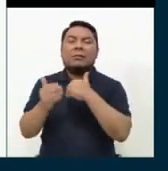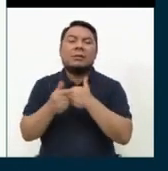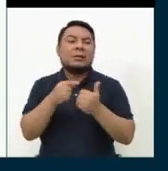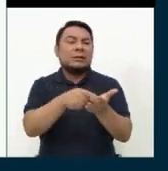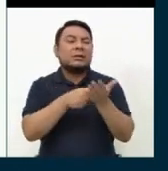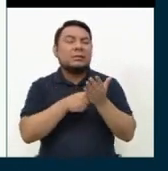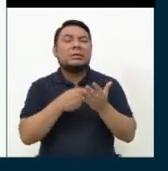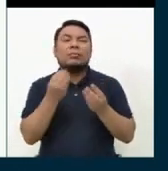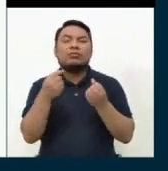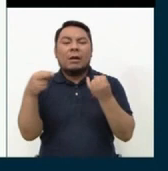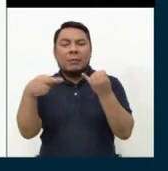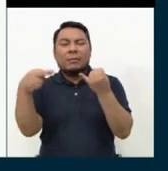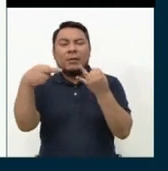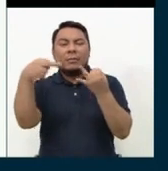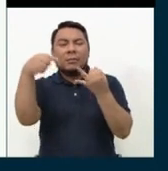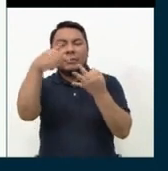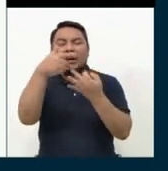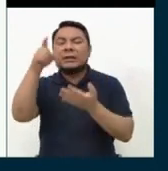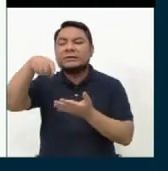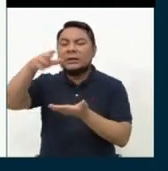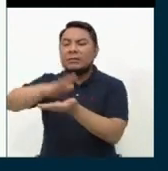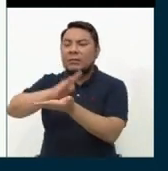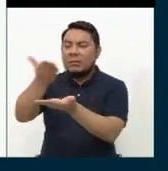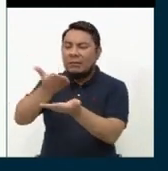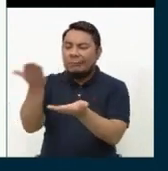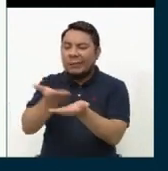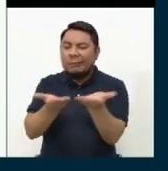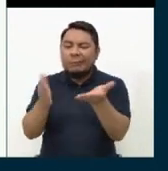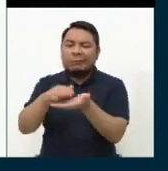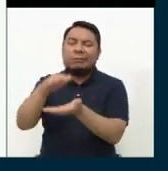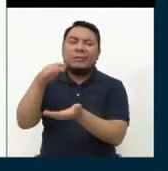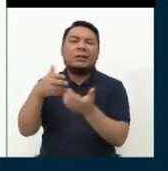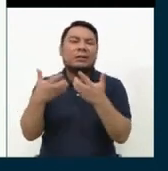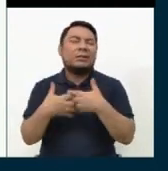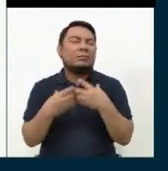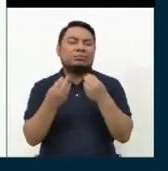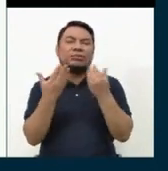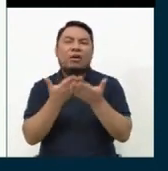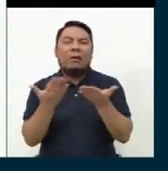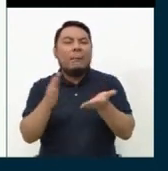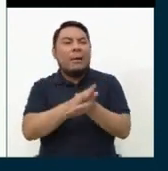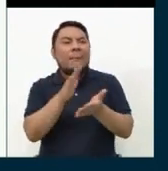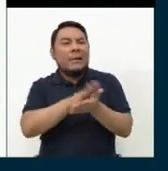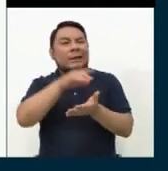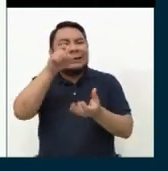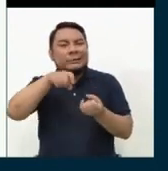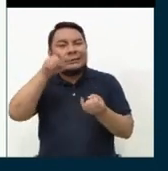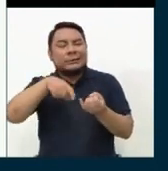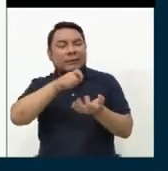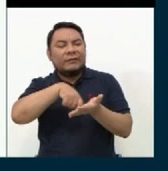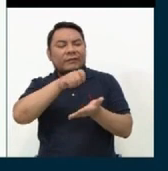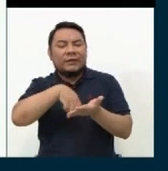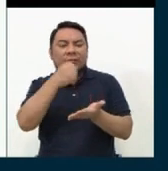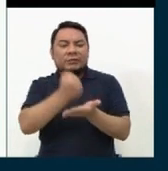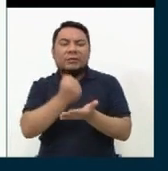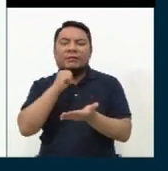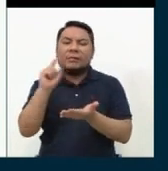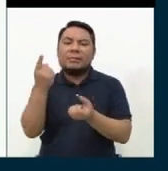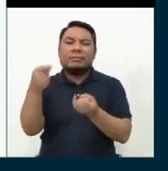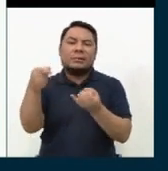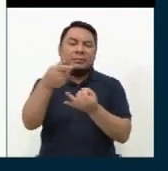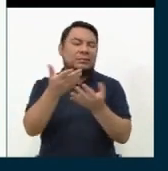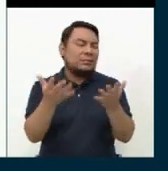exigen un montón de requisitos para poder abrir un pequeño negocio. Y además de eso, hay que tratar de